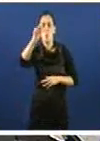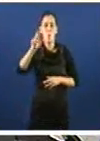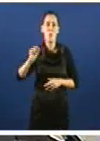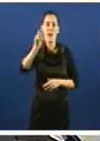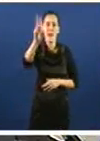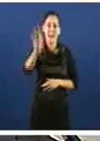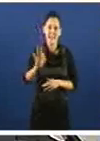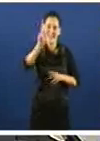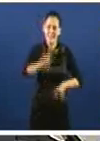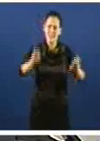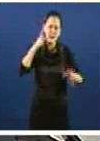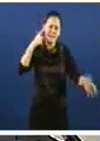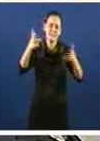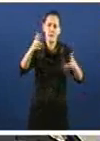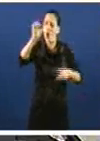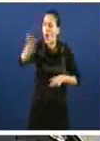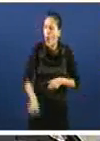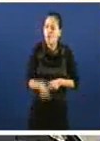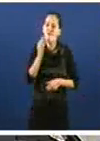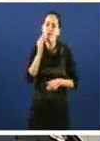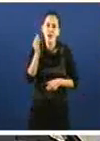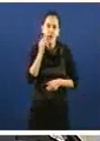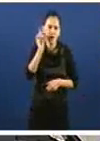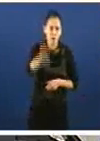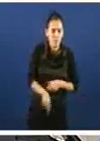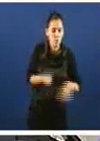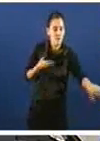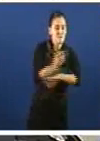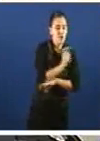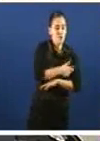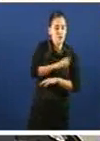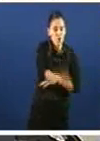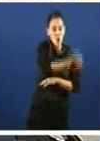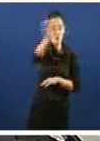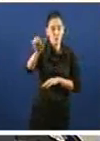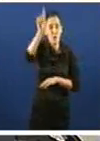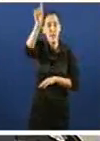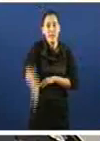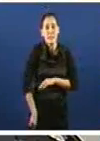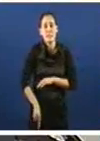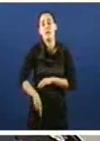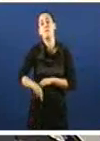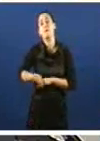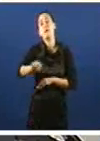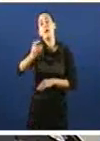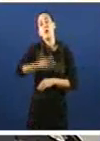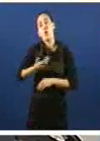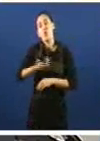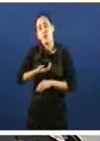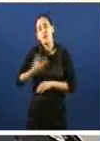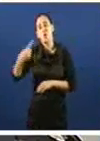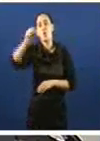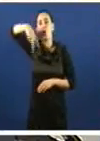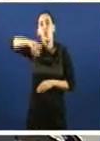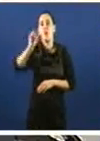señor presidente, o xe que está en Ferrol, xustamente a Comisión Europea, os edis sentenzados en Pontedeume, en Gondomar, os